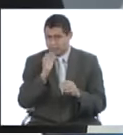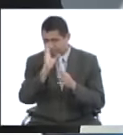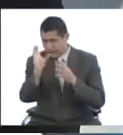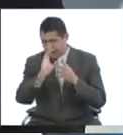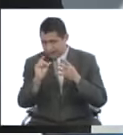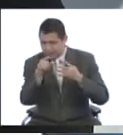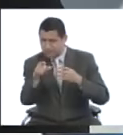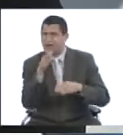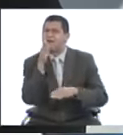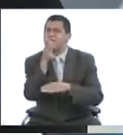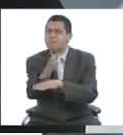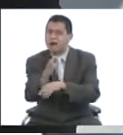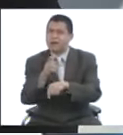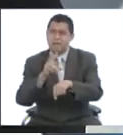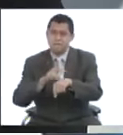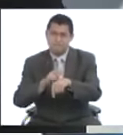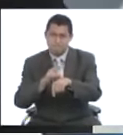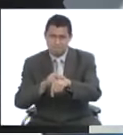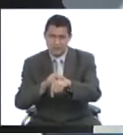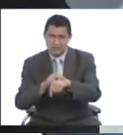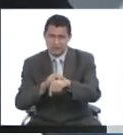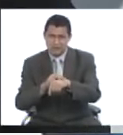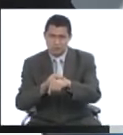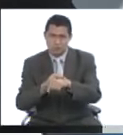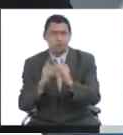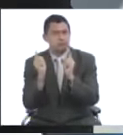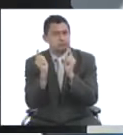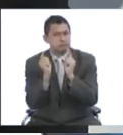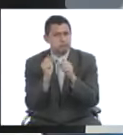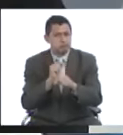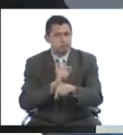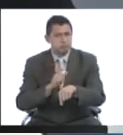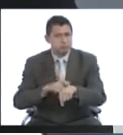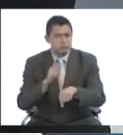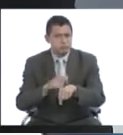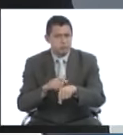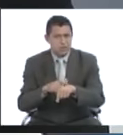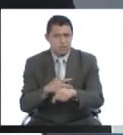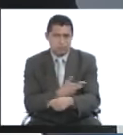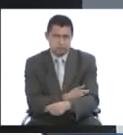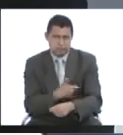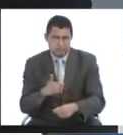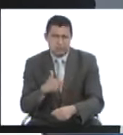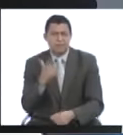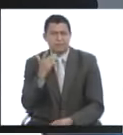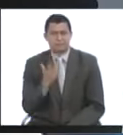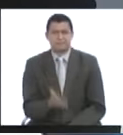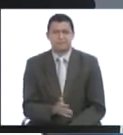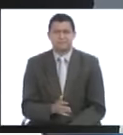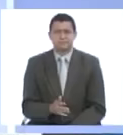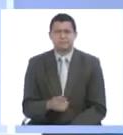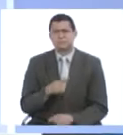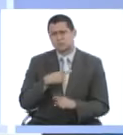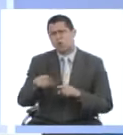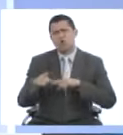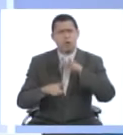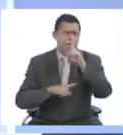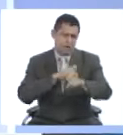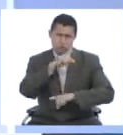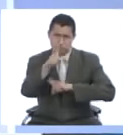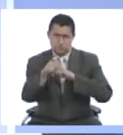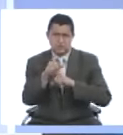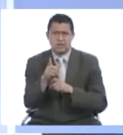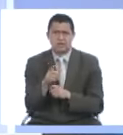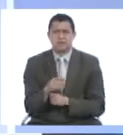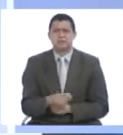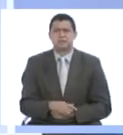riesgo, vaya y consulte y entonces va a haber un tiempo, una temporalidad para hacerse el despistaje adecuado. Nos llegan otras preguntas en nuestras cuentas de